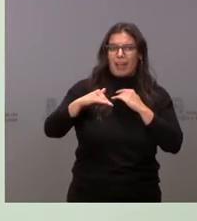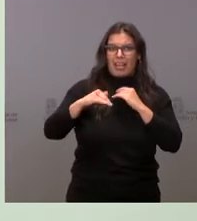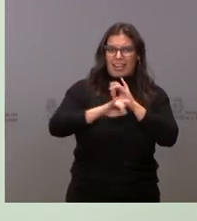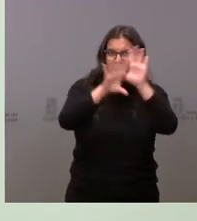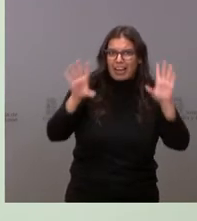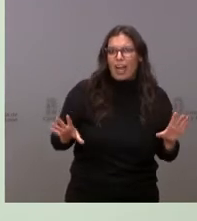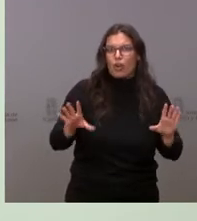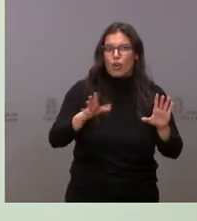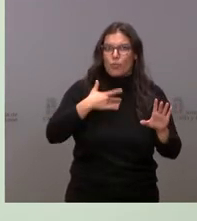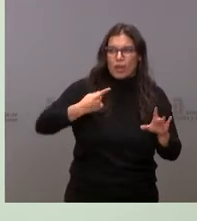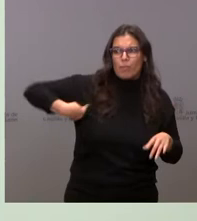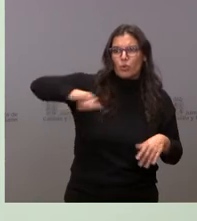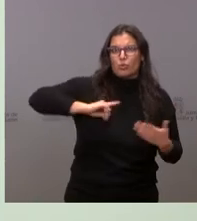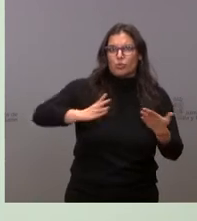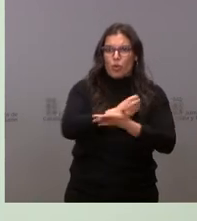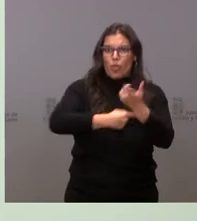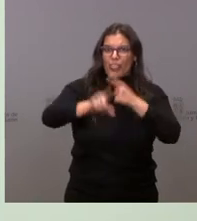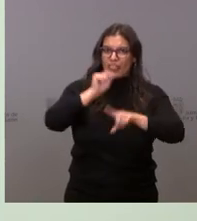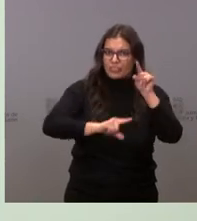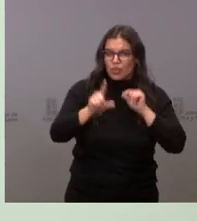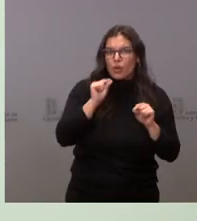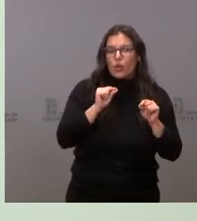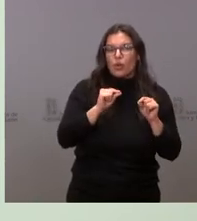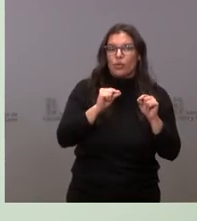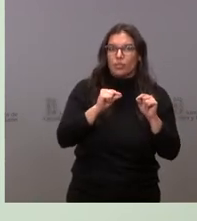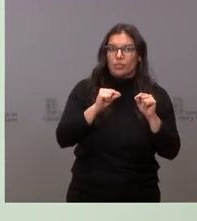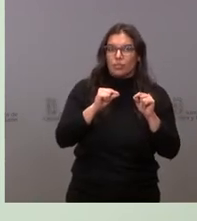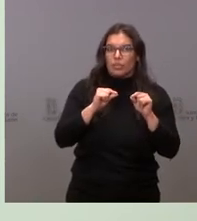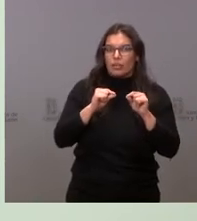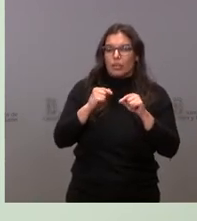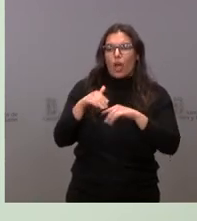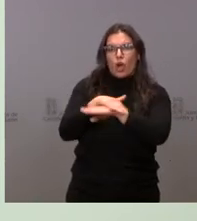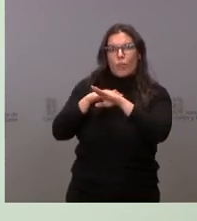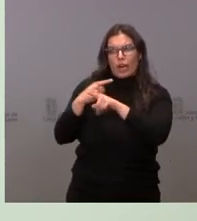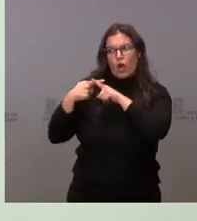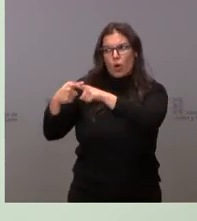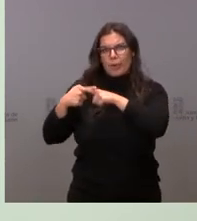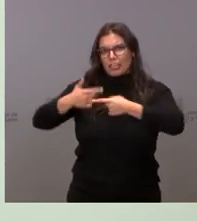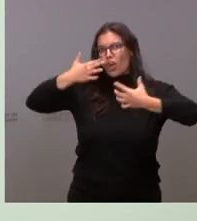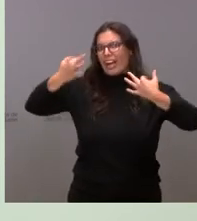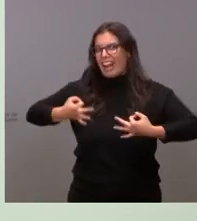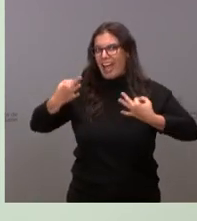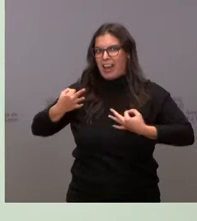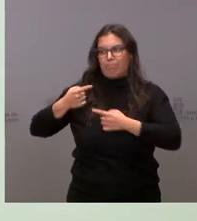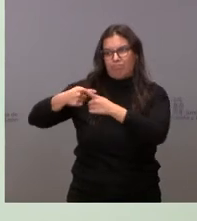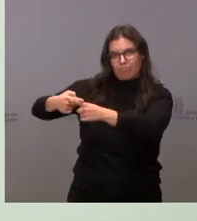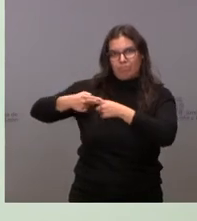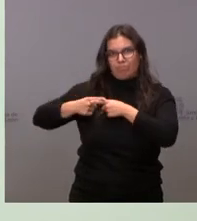tomar decisiones y que hubiera una cogobernanza real. Yo creo que esta